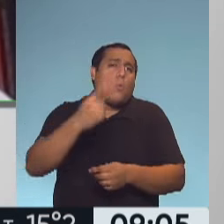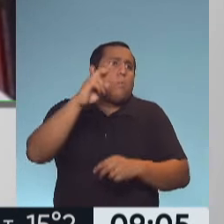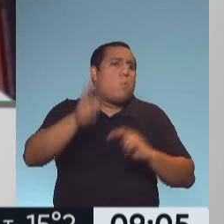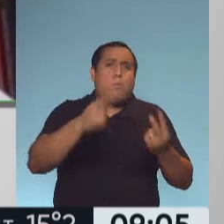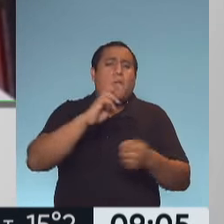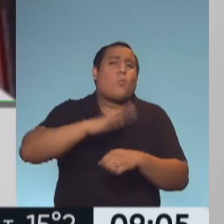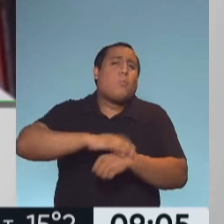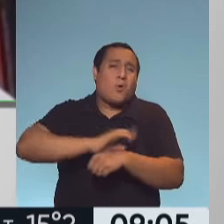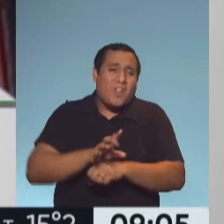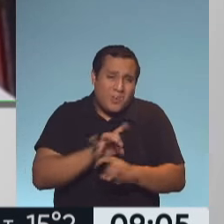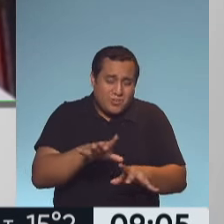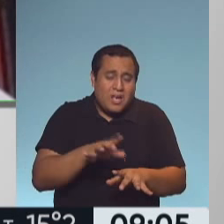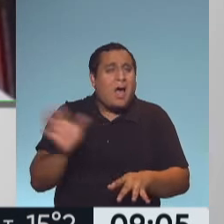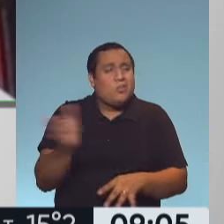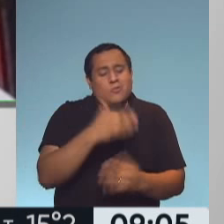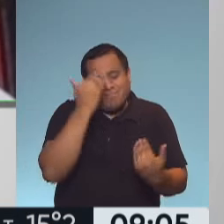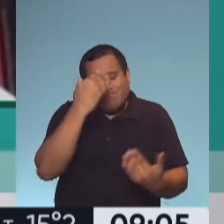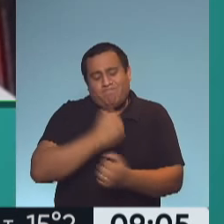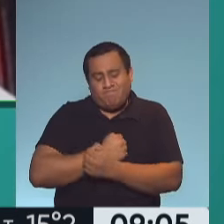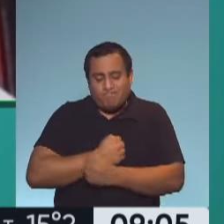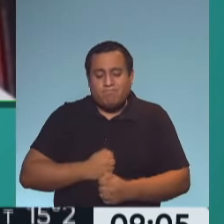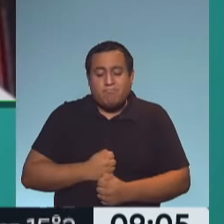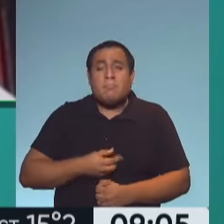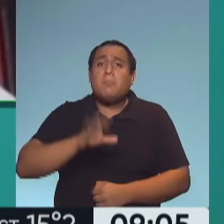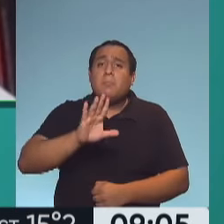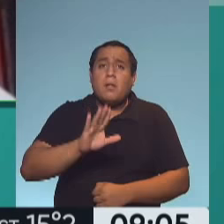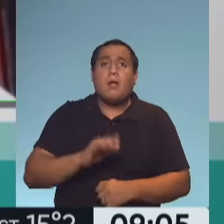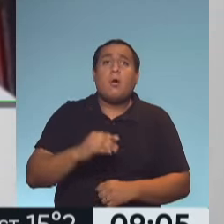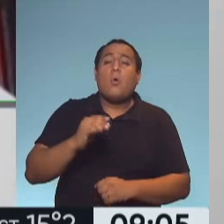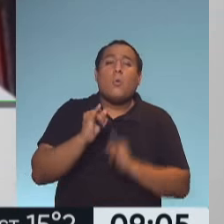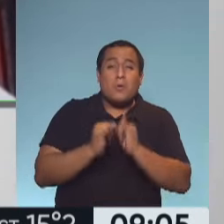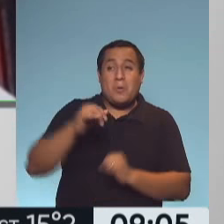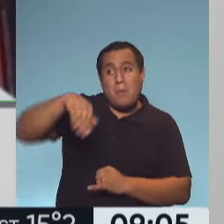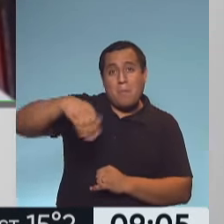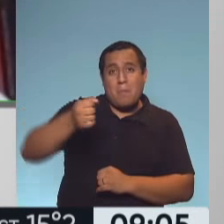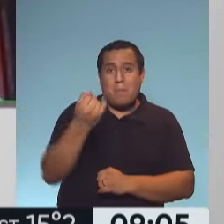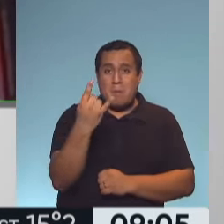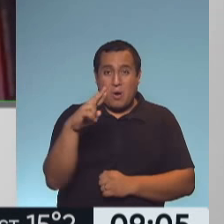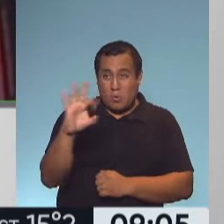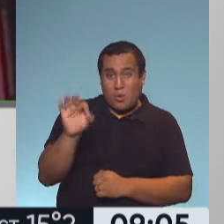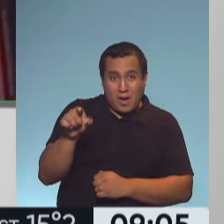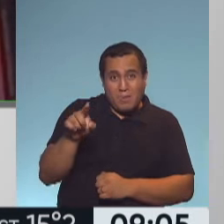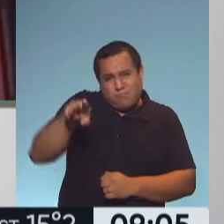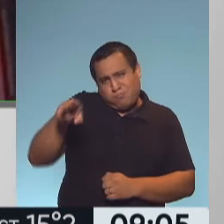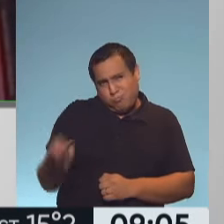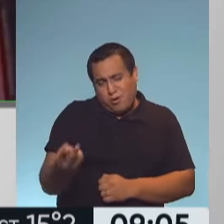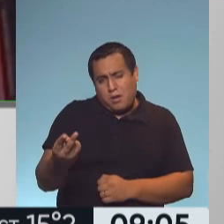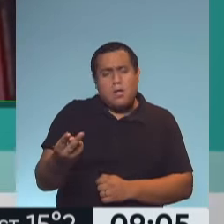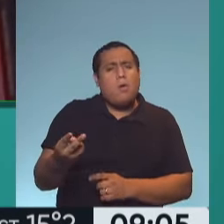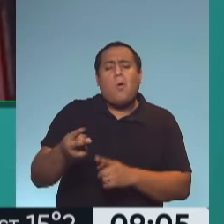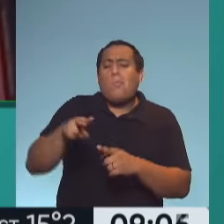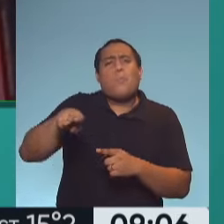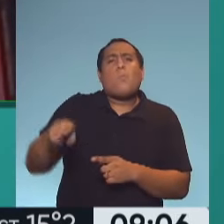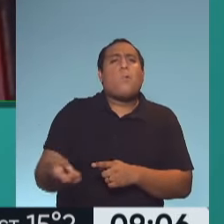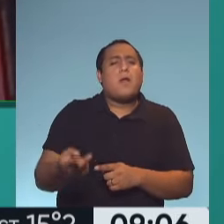por COVID. Pero en el caso de Mauro, hay muchísimas causas posibles por